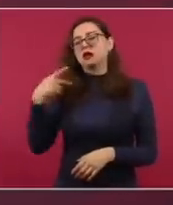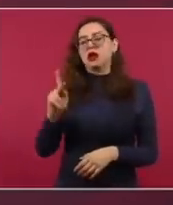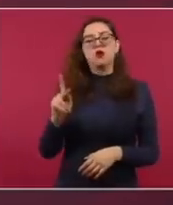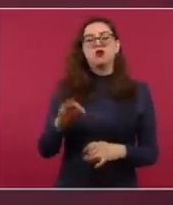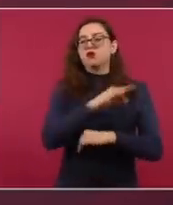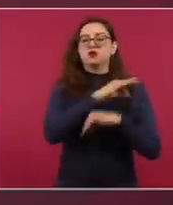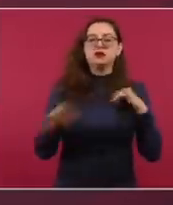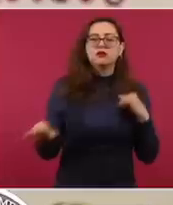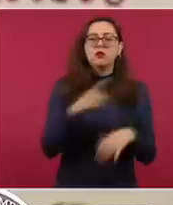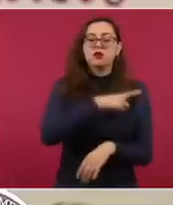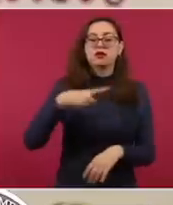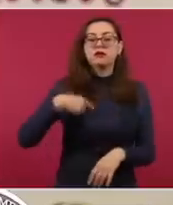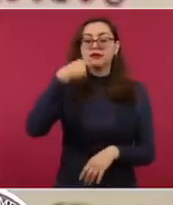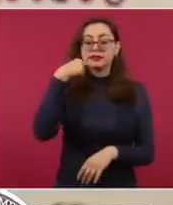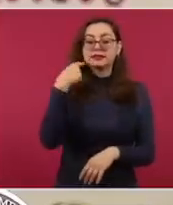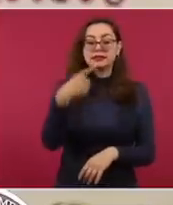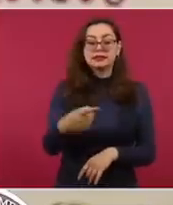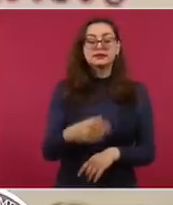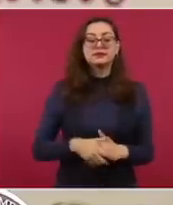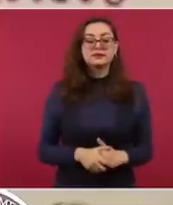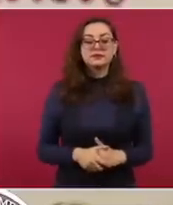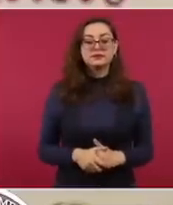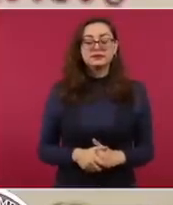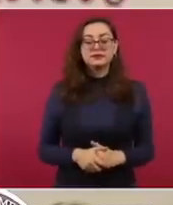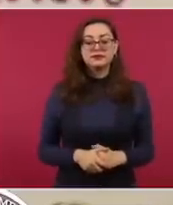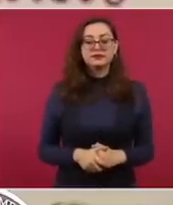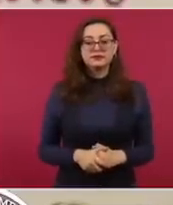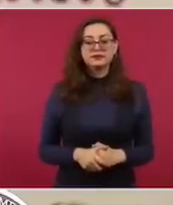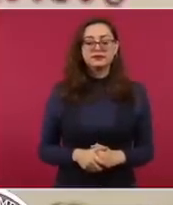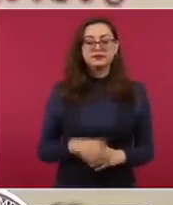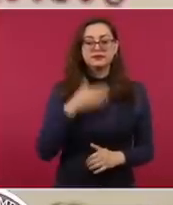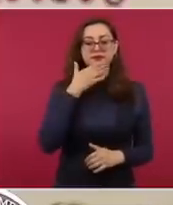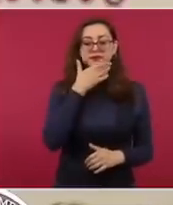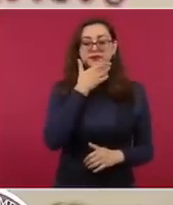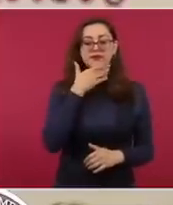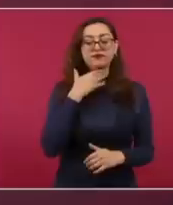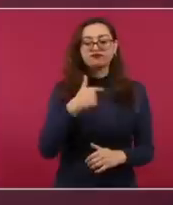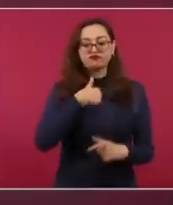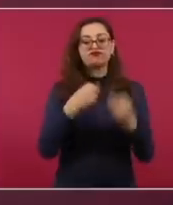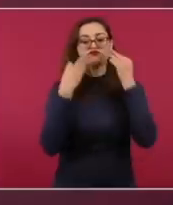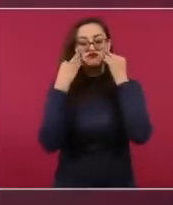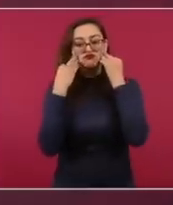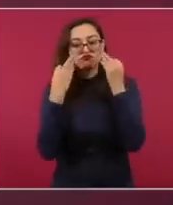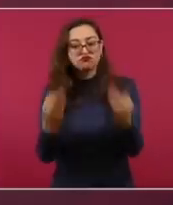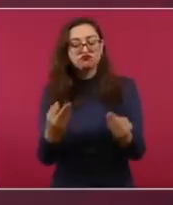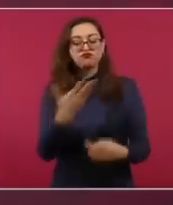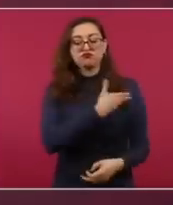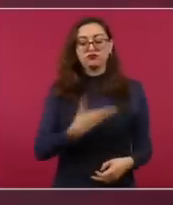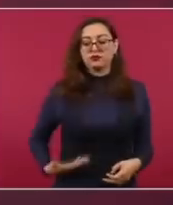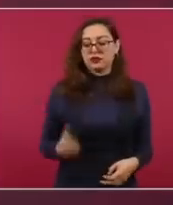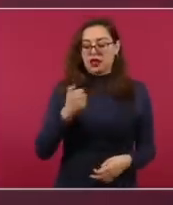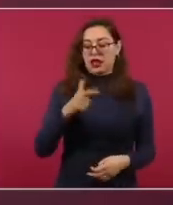que me tocó presenciar cómo la relación personal entre el presidente López Obrador,